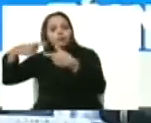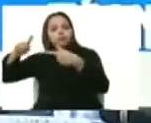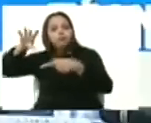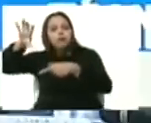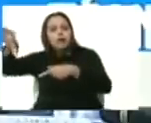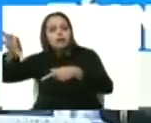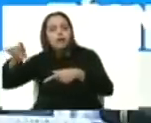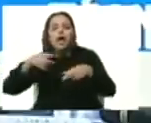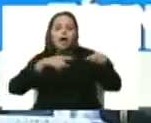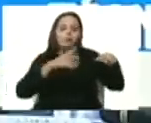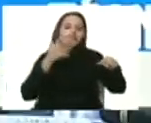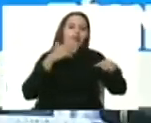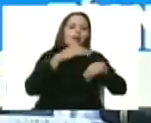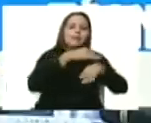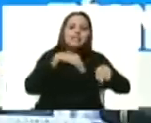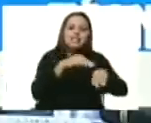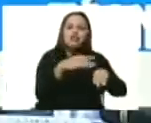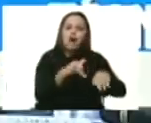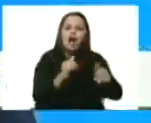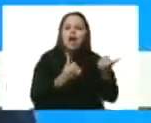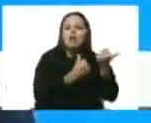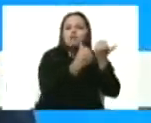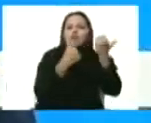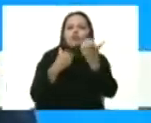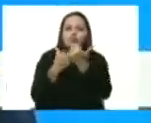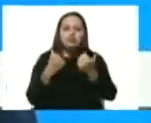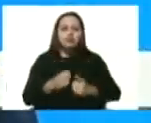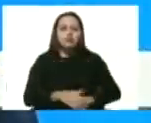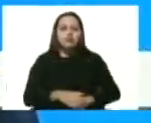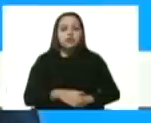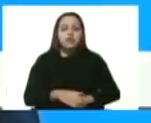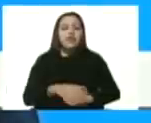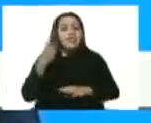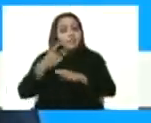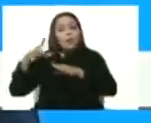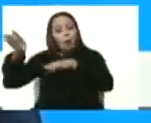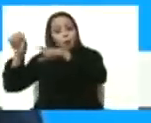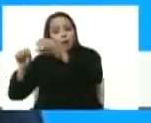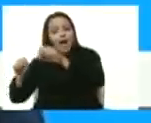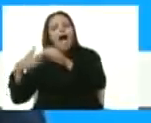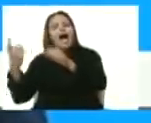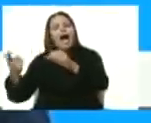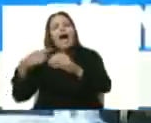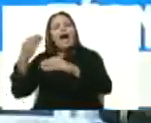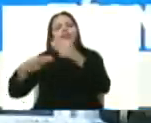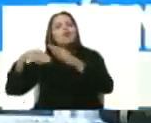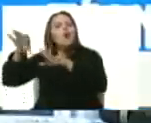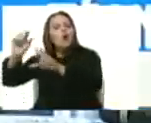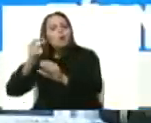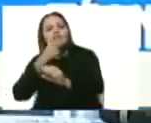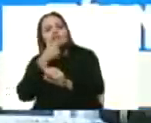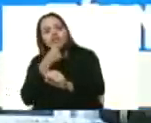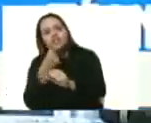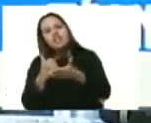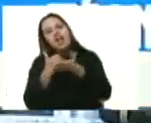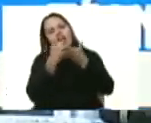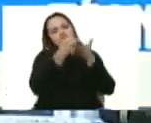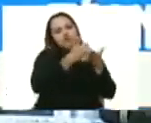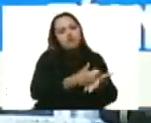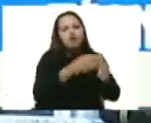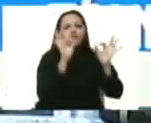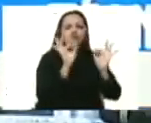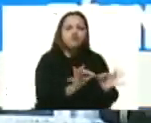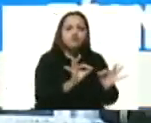artífices de esta política, donde debamos importar, lo facilitamos. ¿Con qué sentido? Bueno, garantizar el